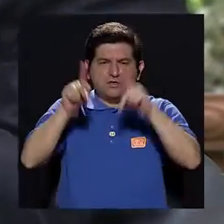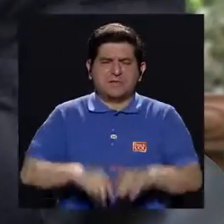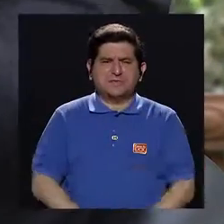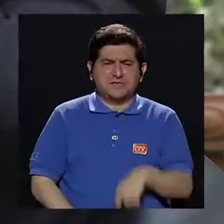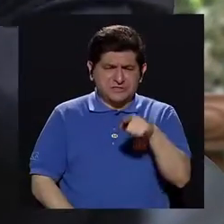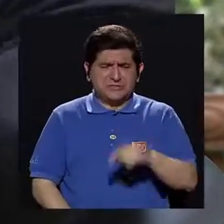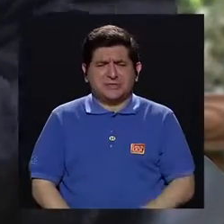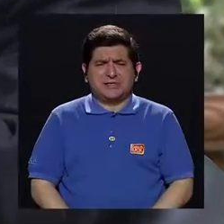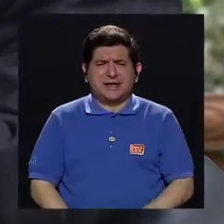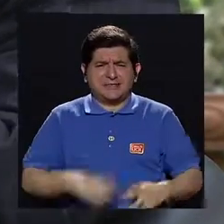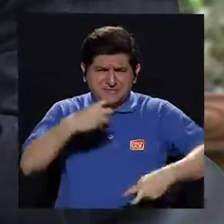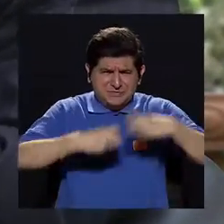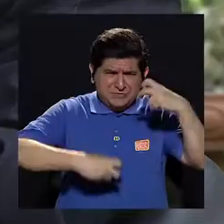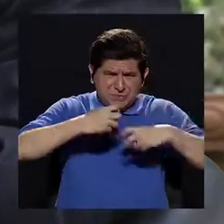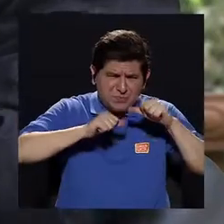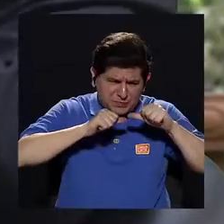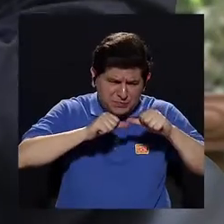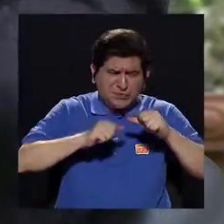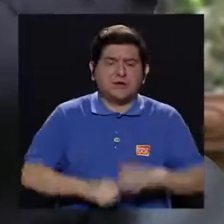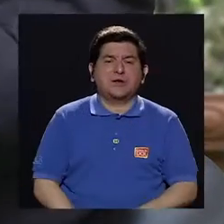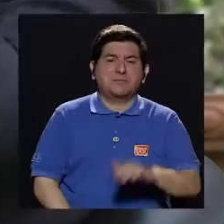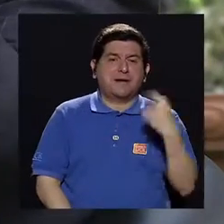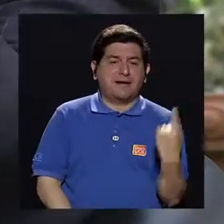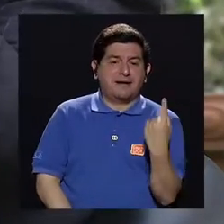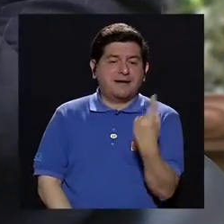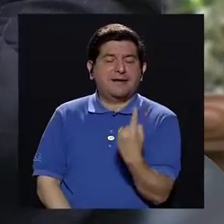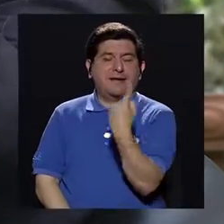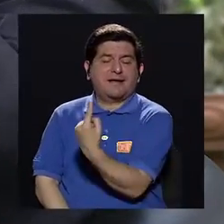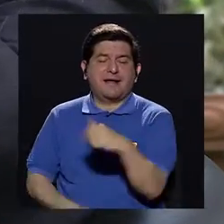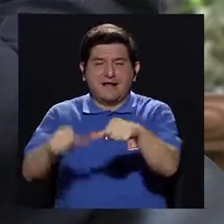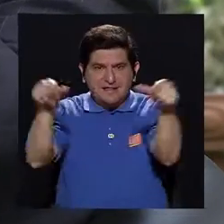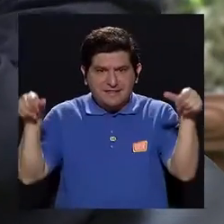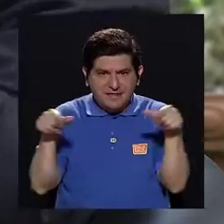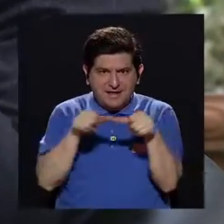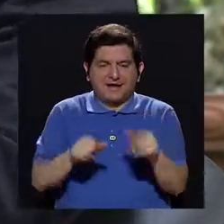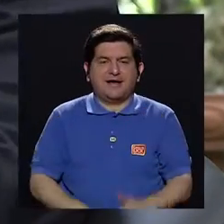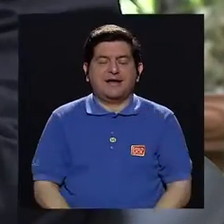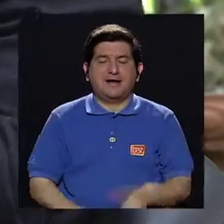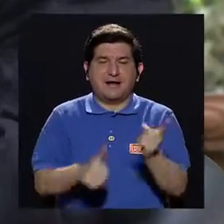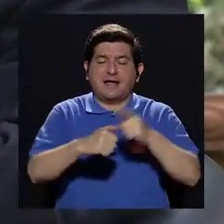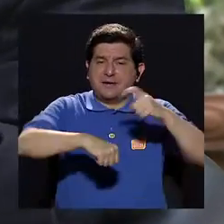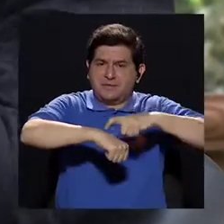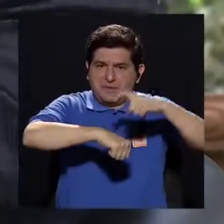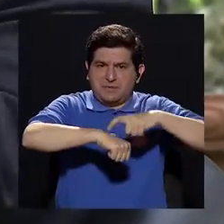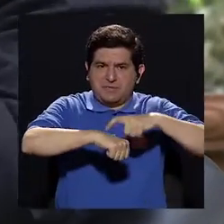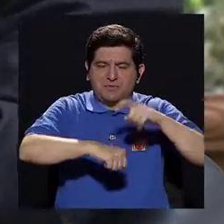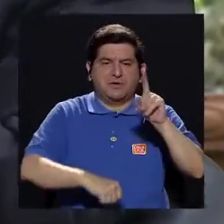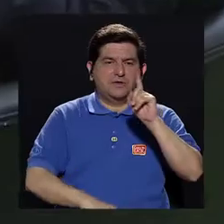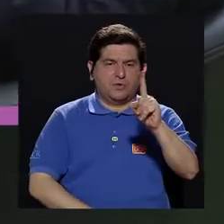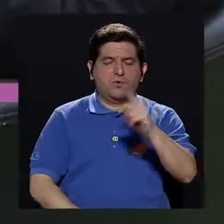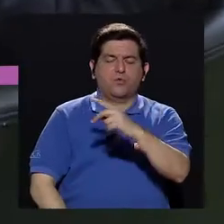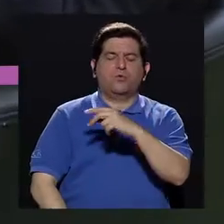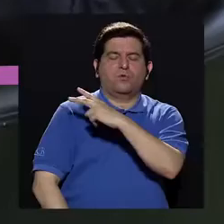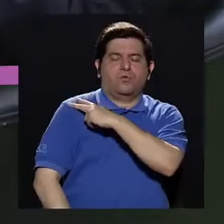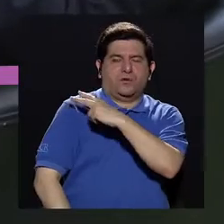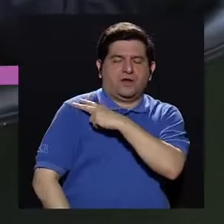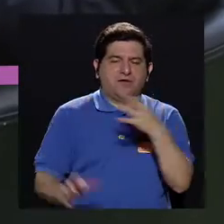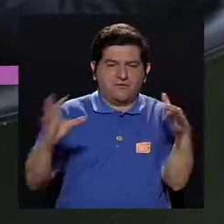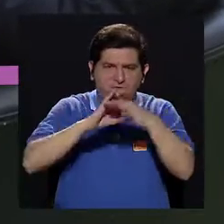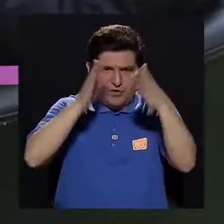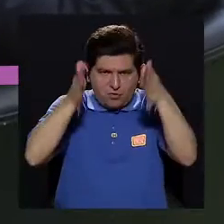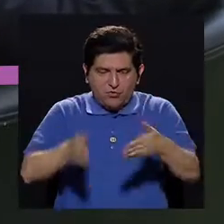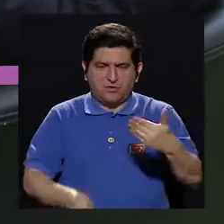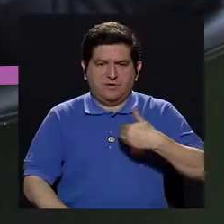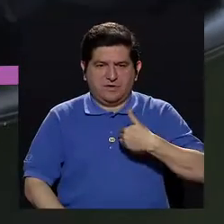agudos, y otros que están menos. Entonces, cada uno de esas áreas lleva, por lo menos en el primer turno, un coordinador. Pero